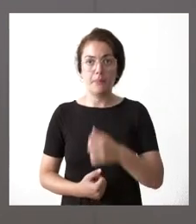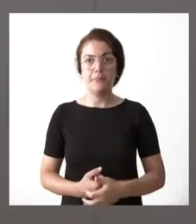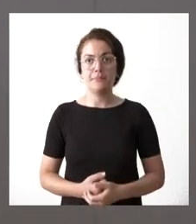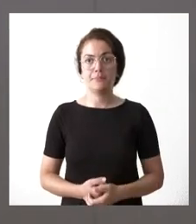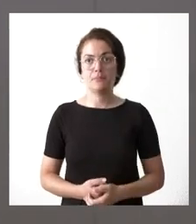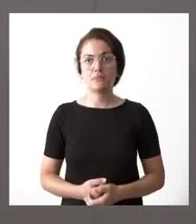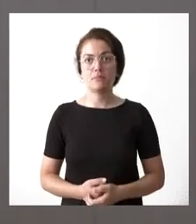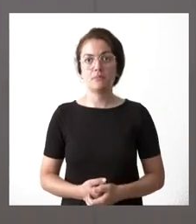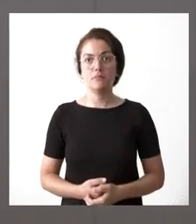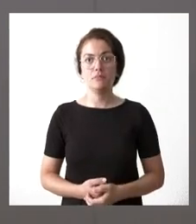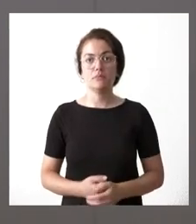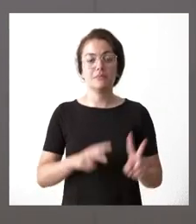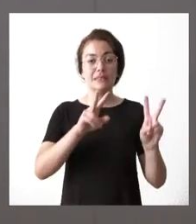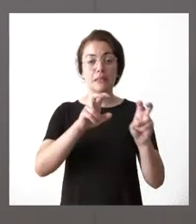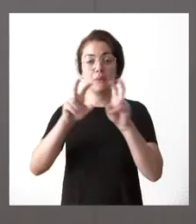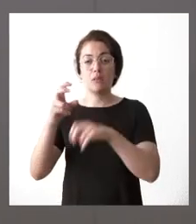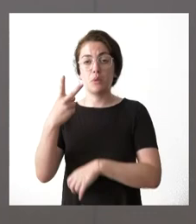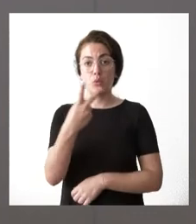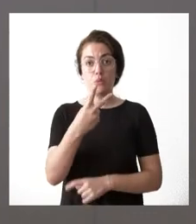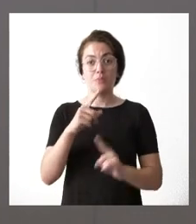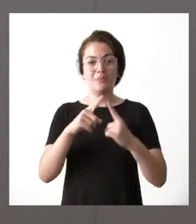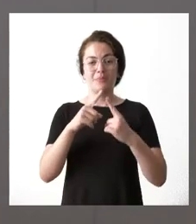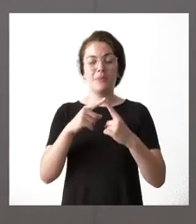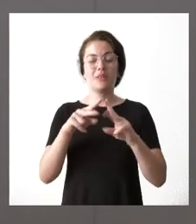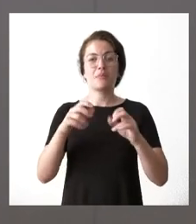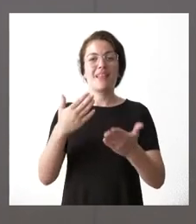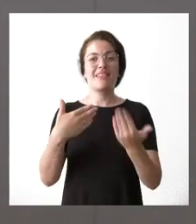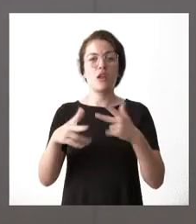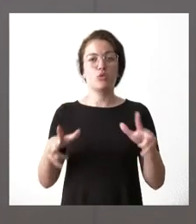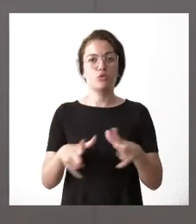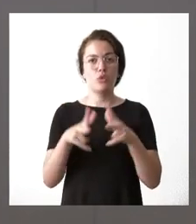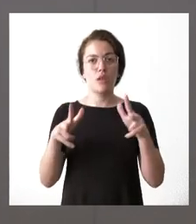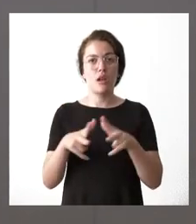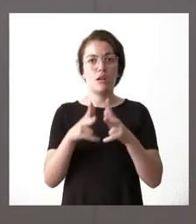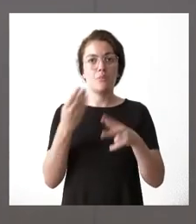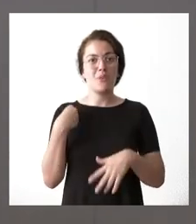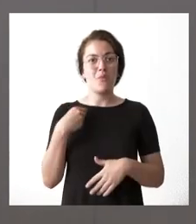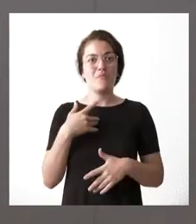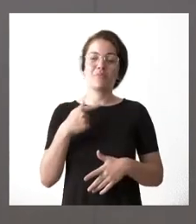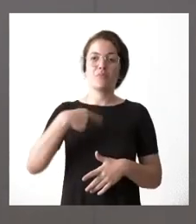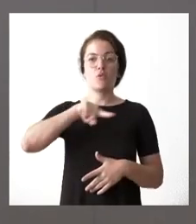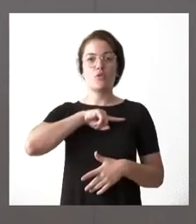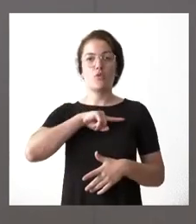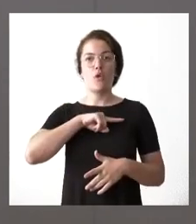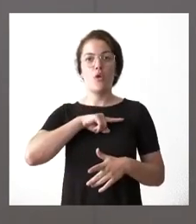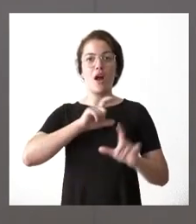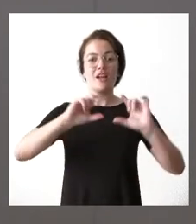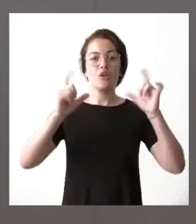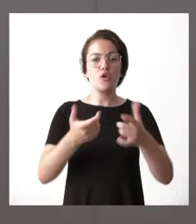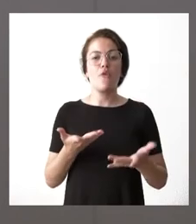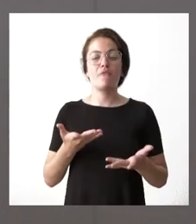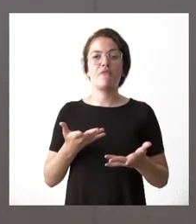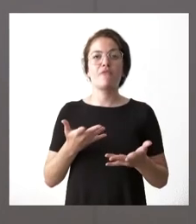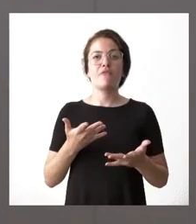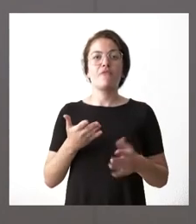bien plantea dos cosas en relación con el diálogo social la voluntad con la que estamos yendo a todas las mesas es la misma